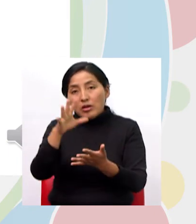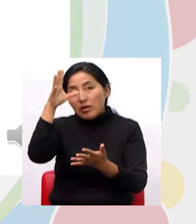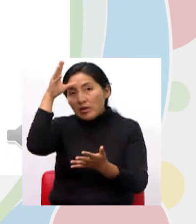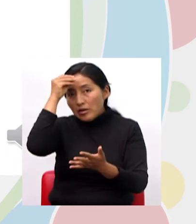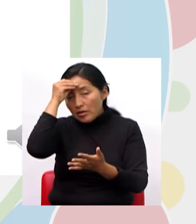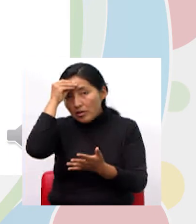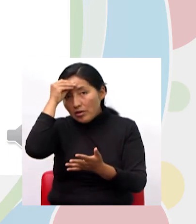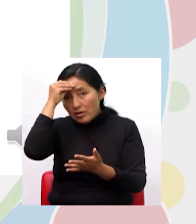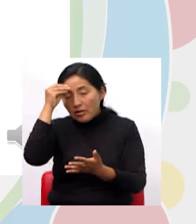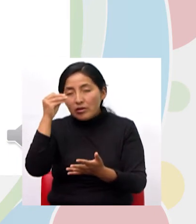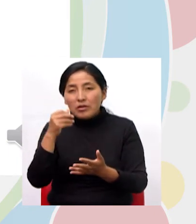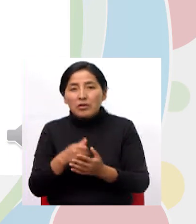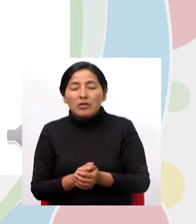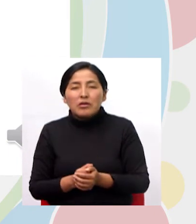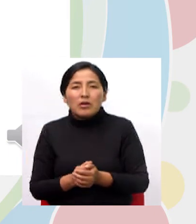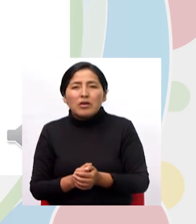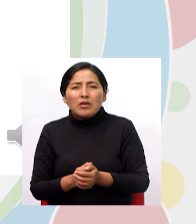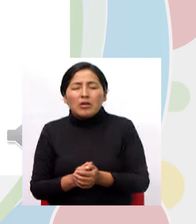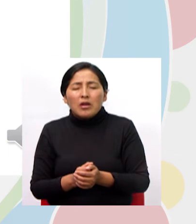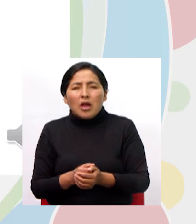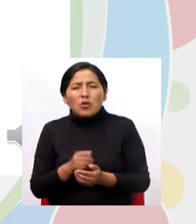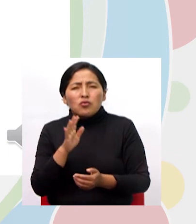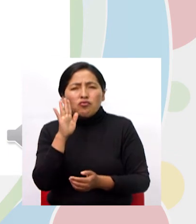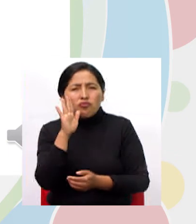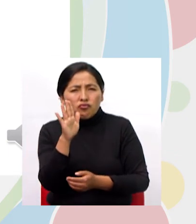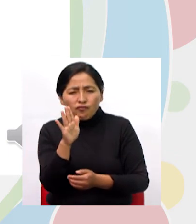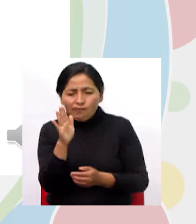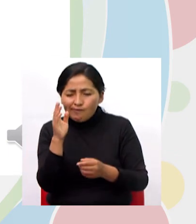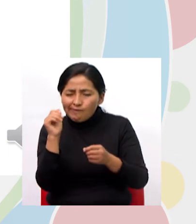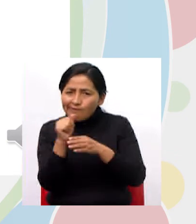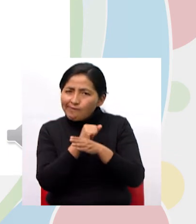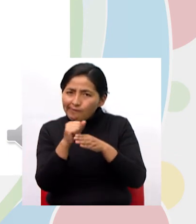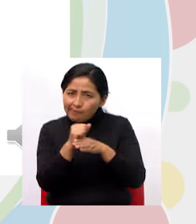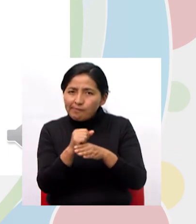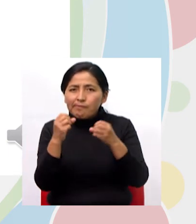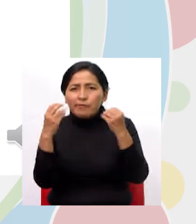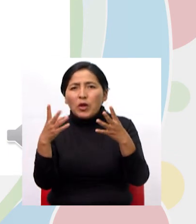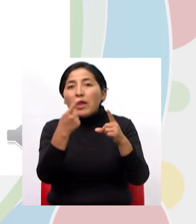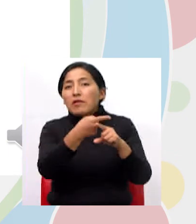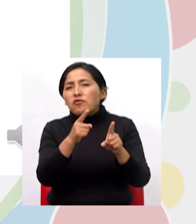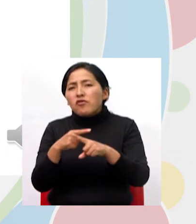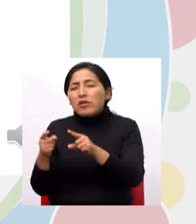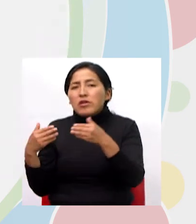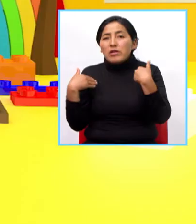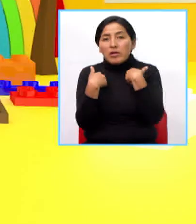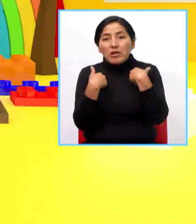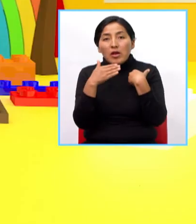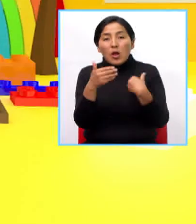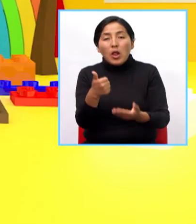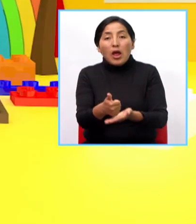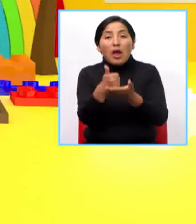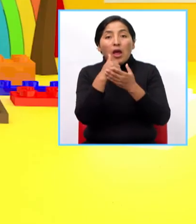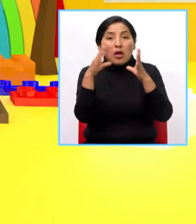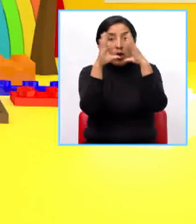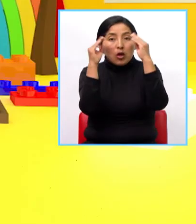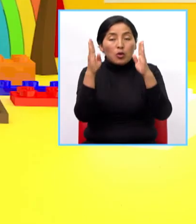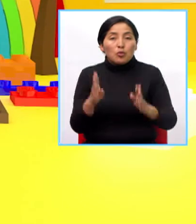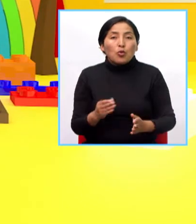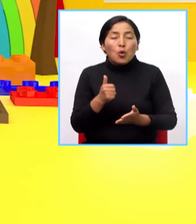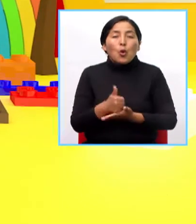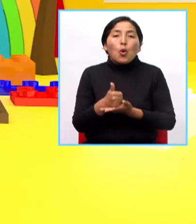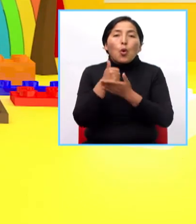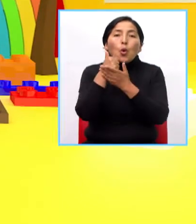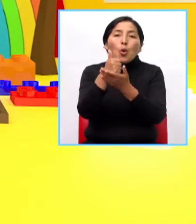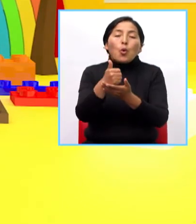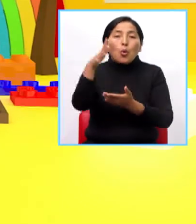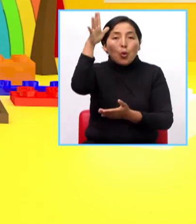manera consciente esta clasificación de los animales con la ayuda de tu profesora con la ayuda de tus